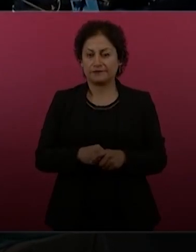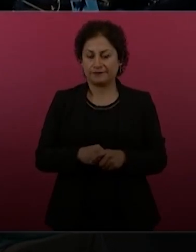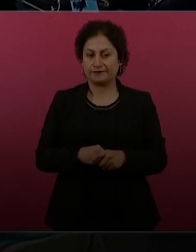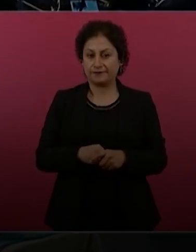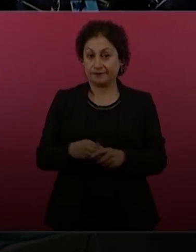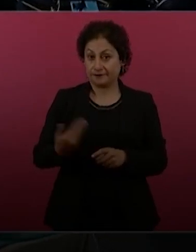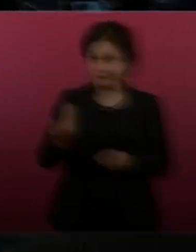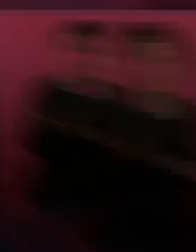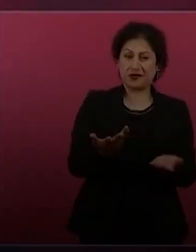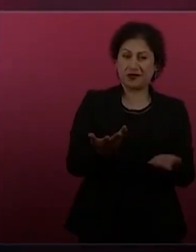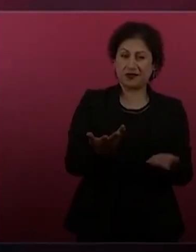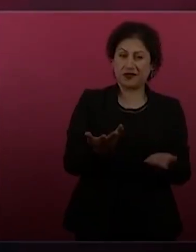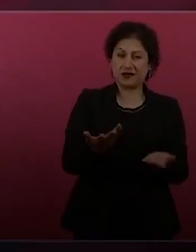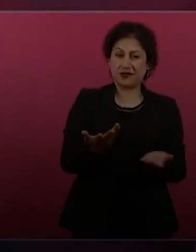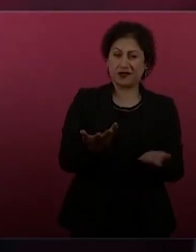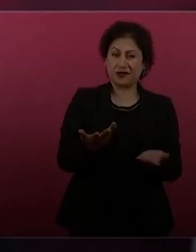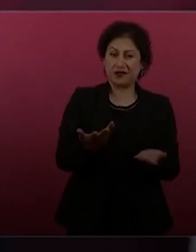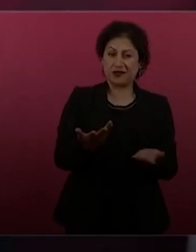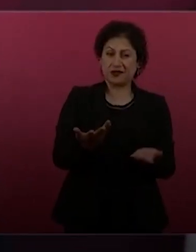efectiva.